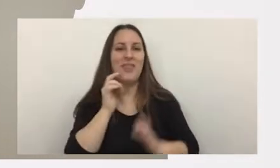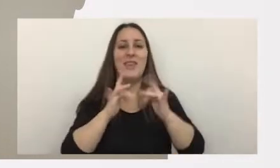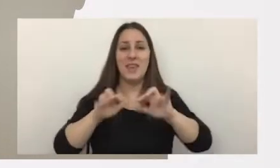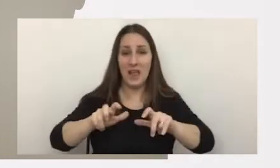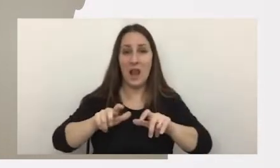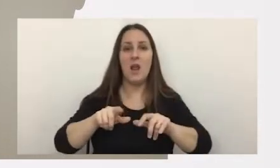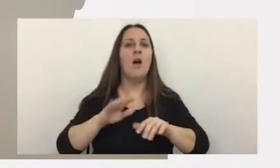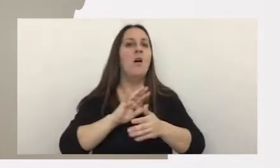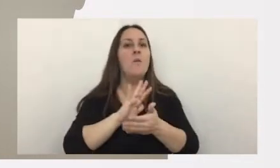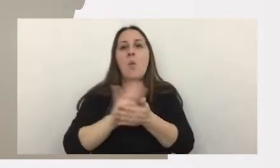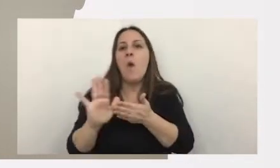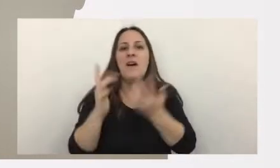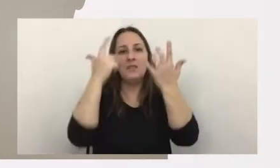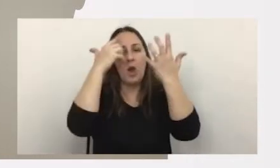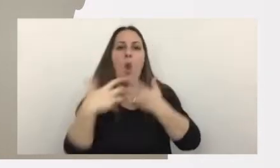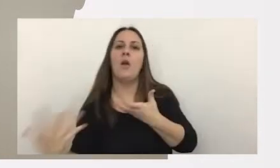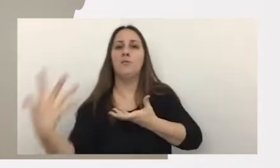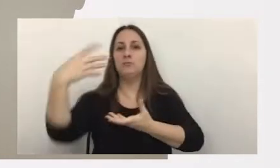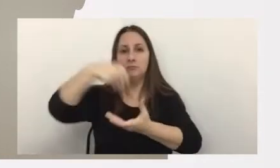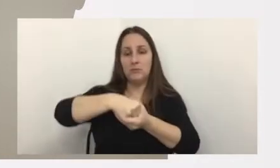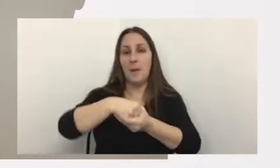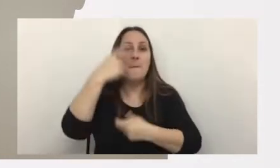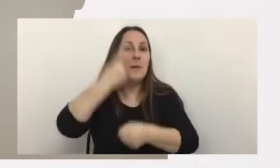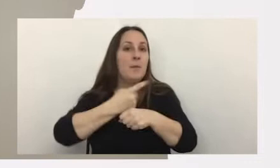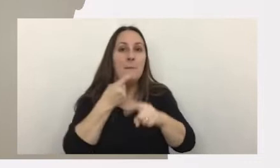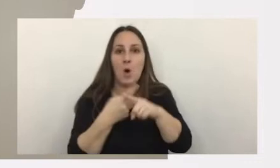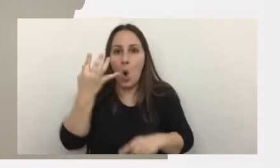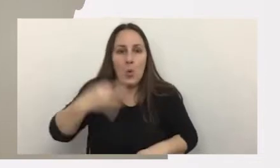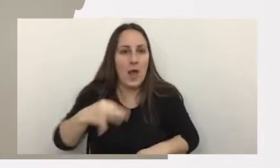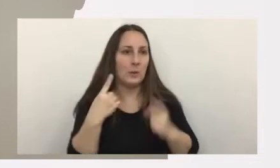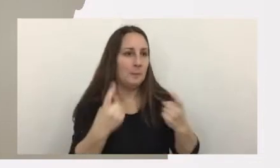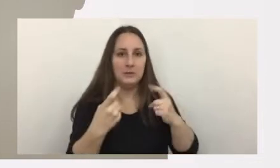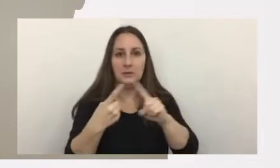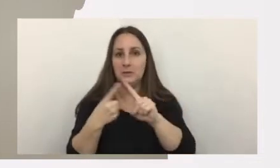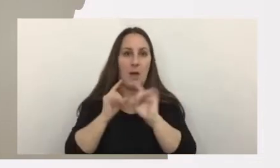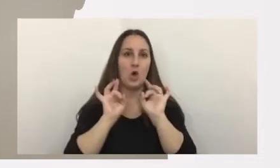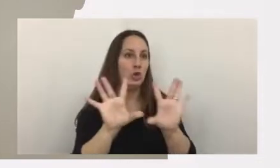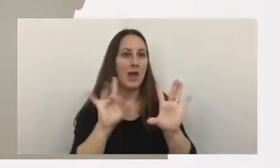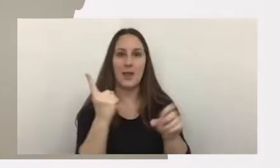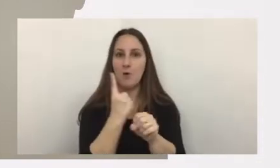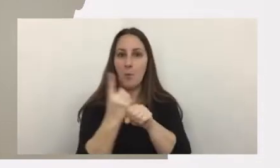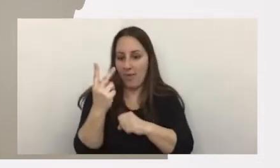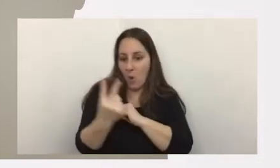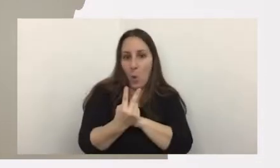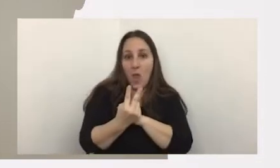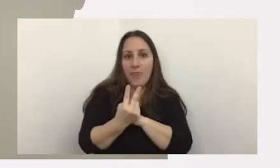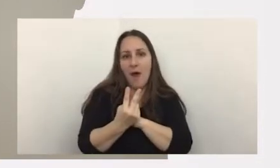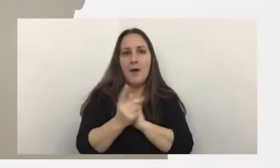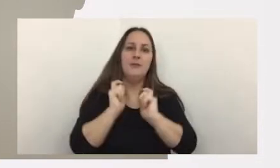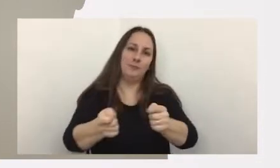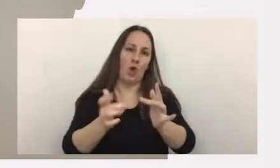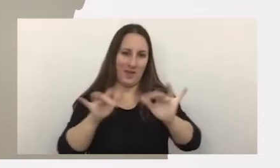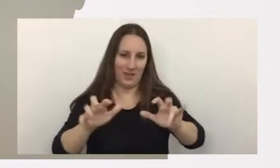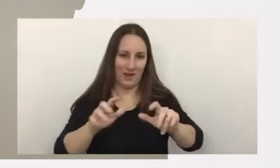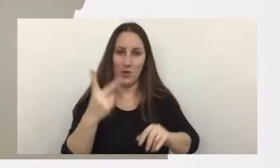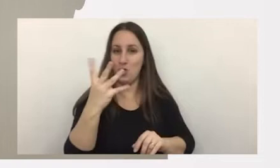incorporaron a las huestes tecnológicas en principio por una cuestión obligatoria no contagiarse preservarse durante los últimos